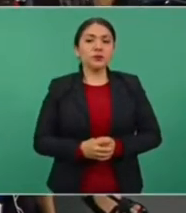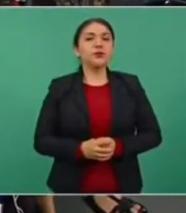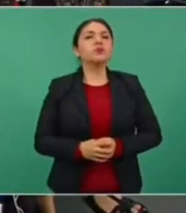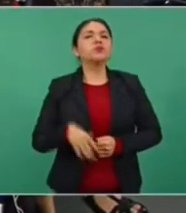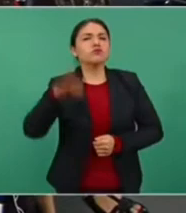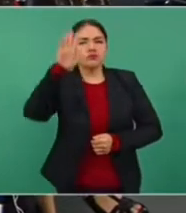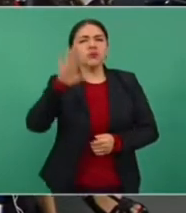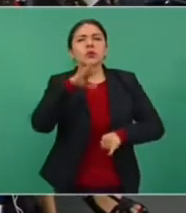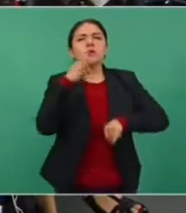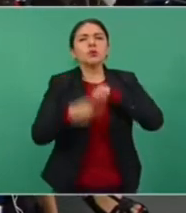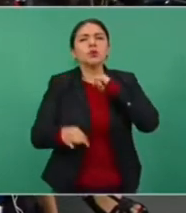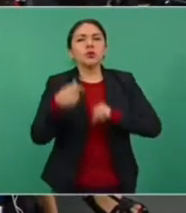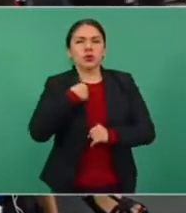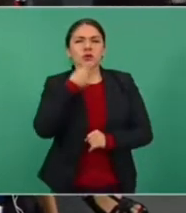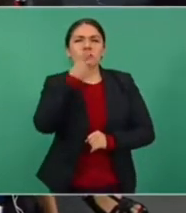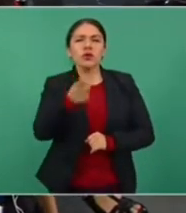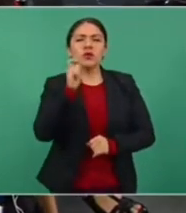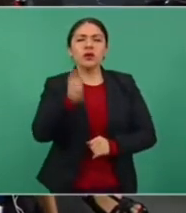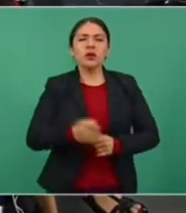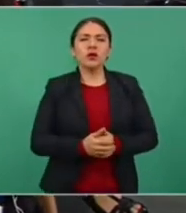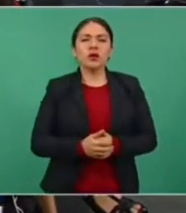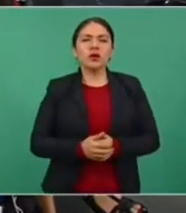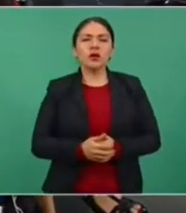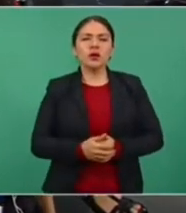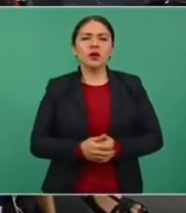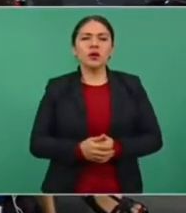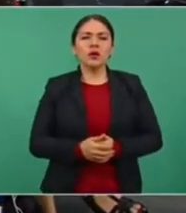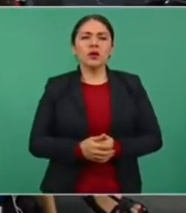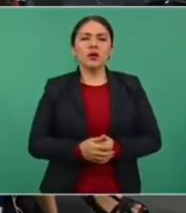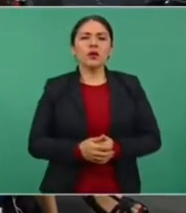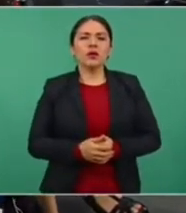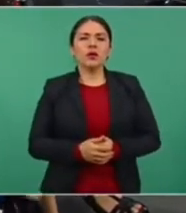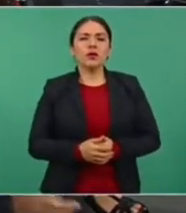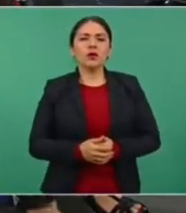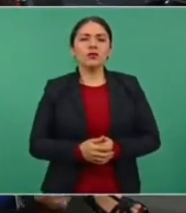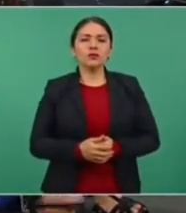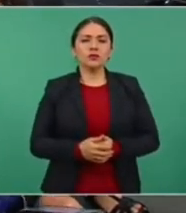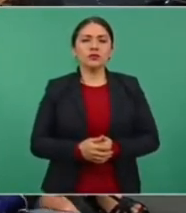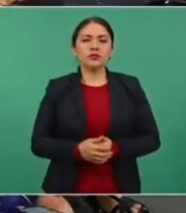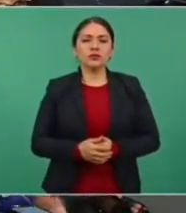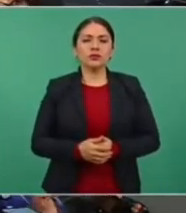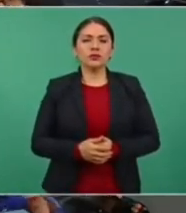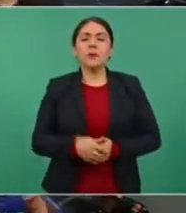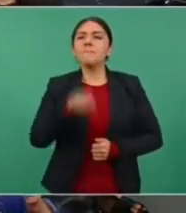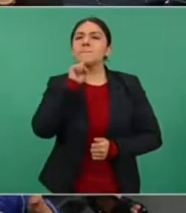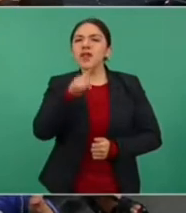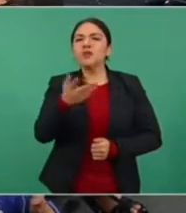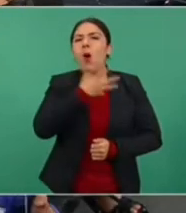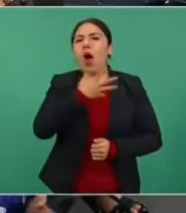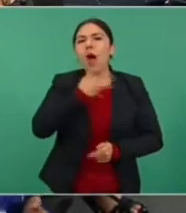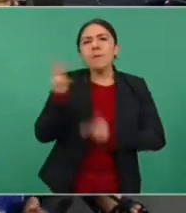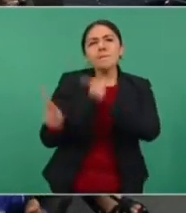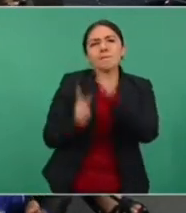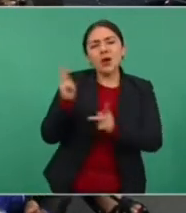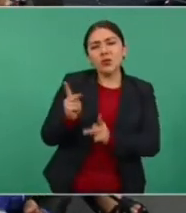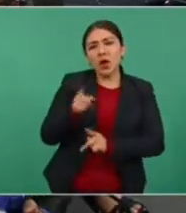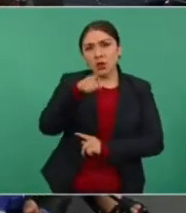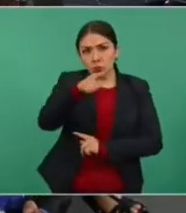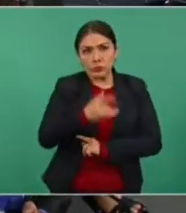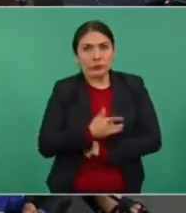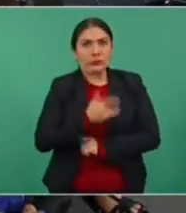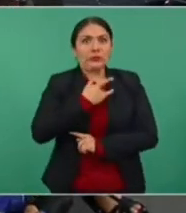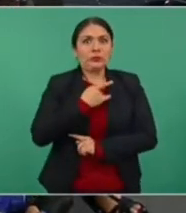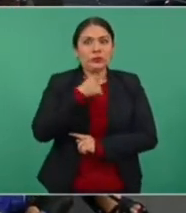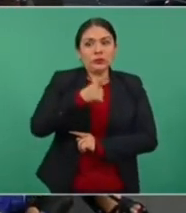última situación y parte de lo que ha surgido también en torno a las preguntas que se dan es si usted no se siente